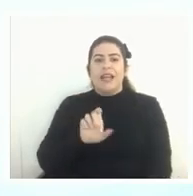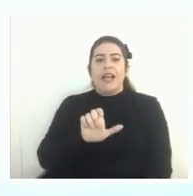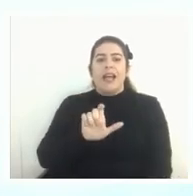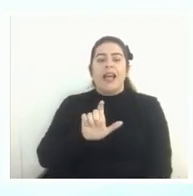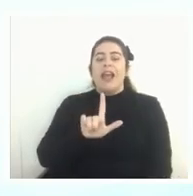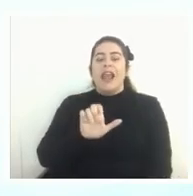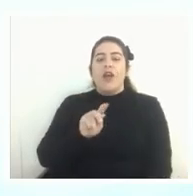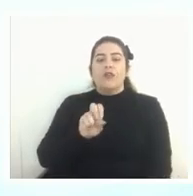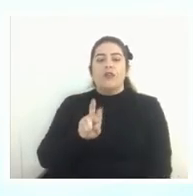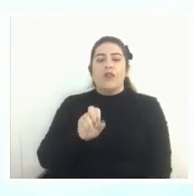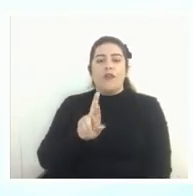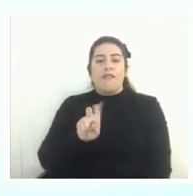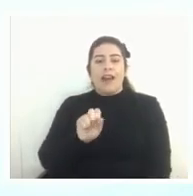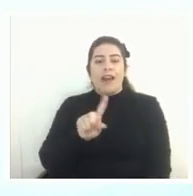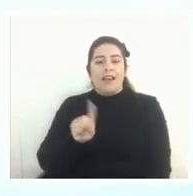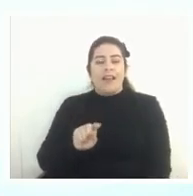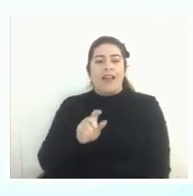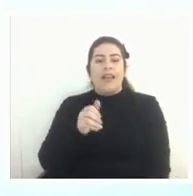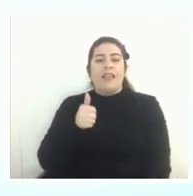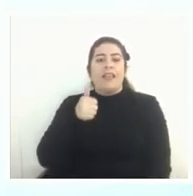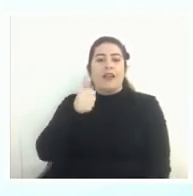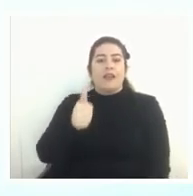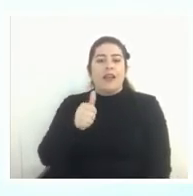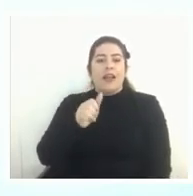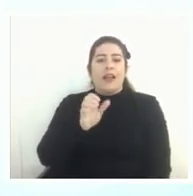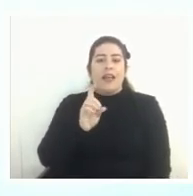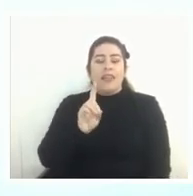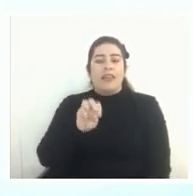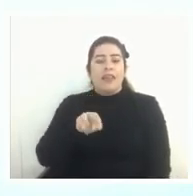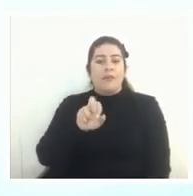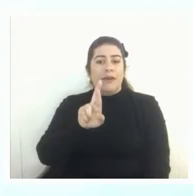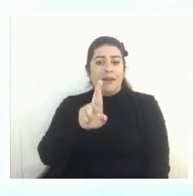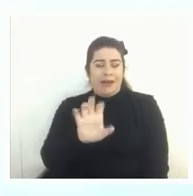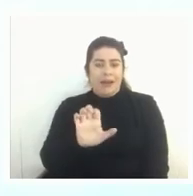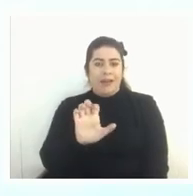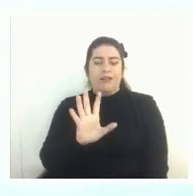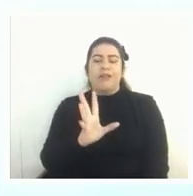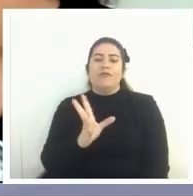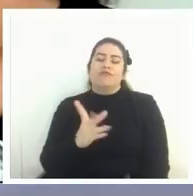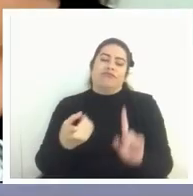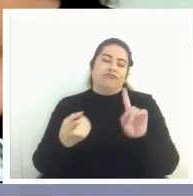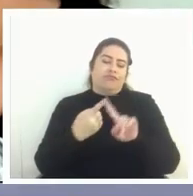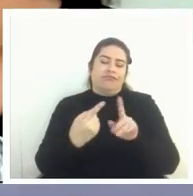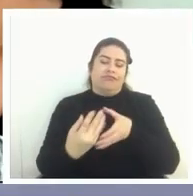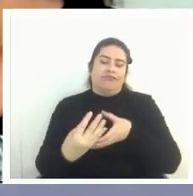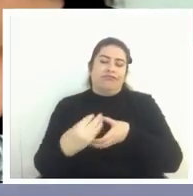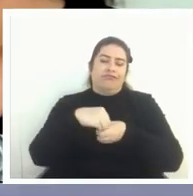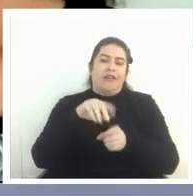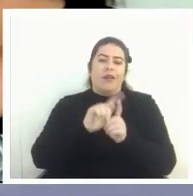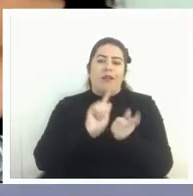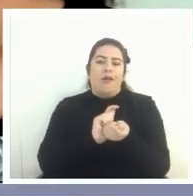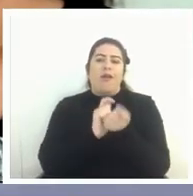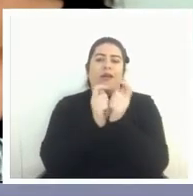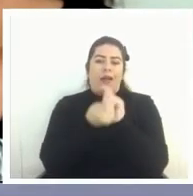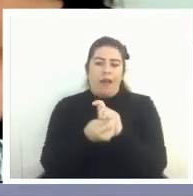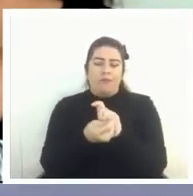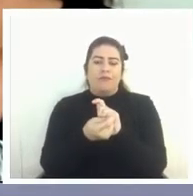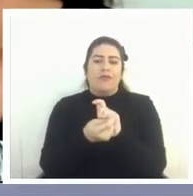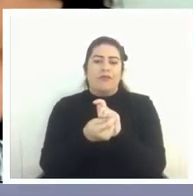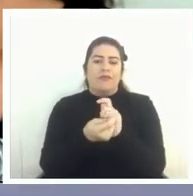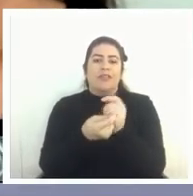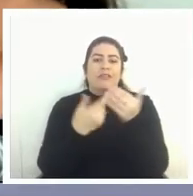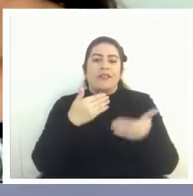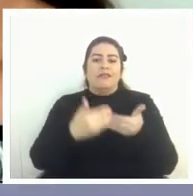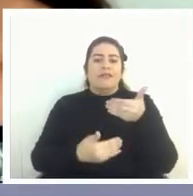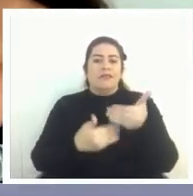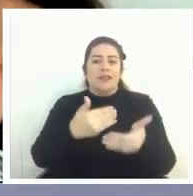directora del DEMRE que ha estado muy involucrada por supuesto en los cambios que se han estado dando y que van